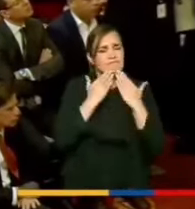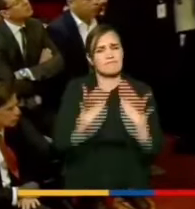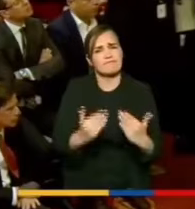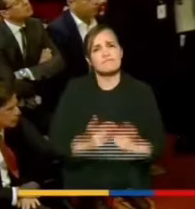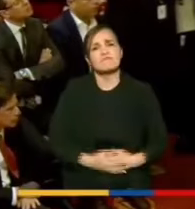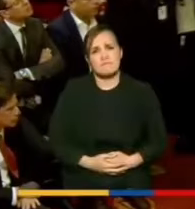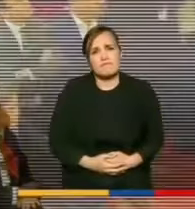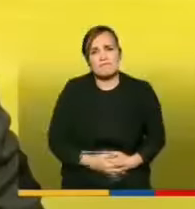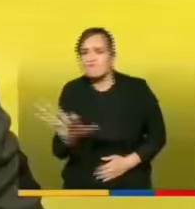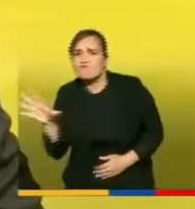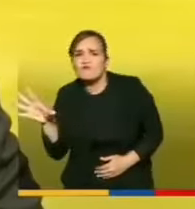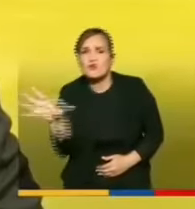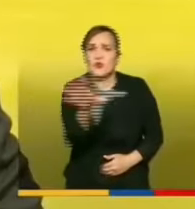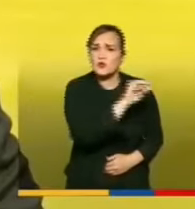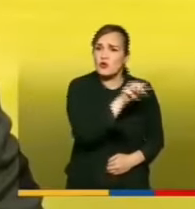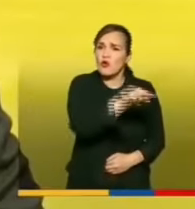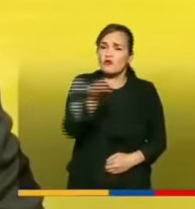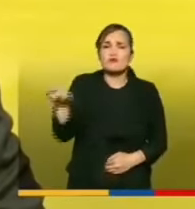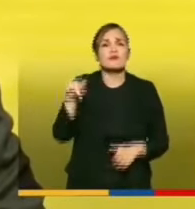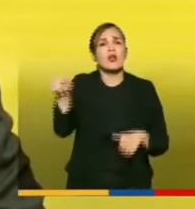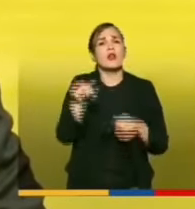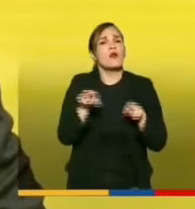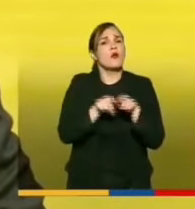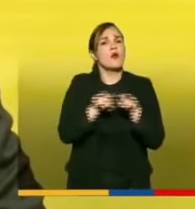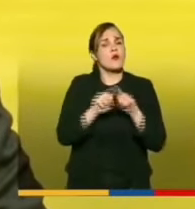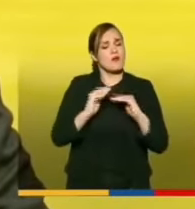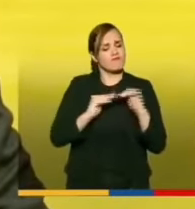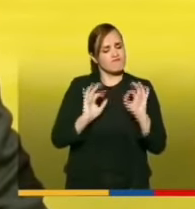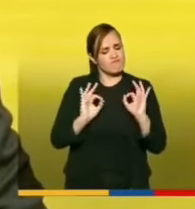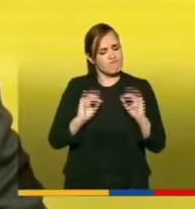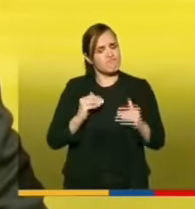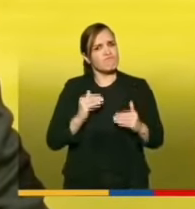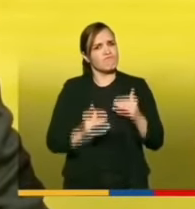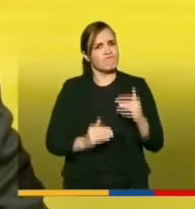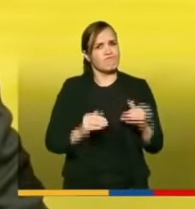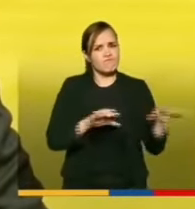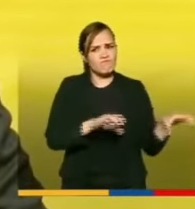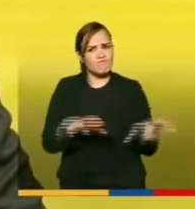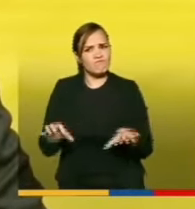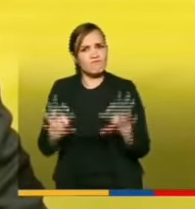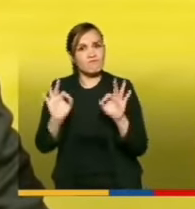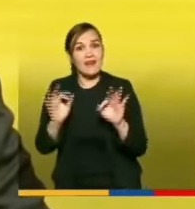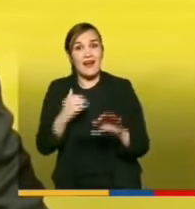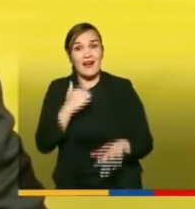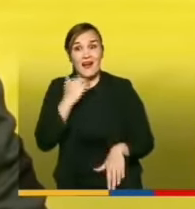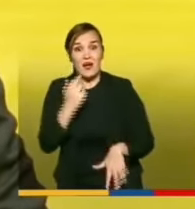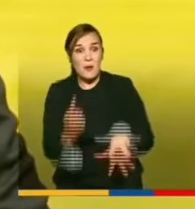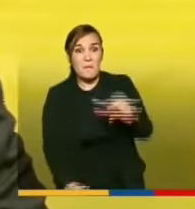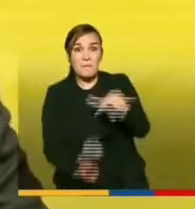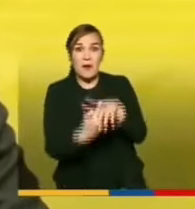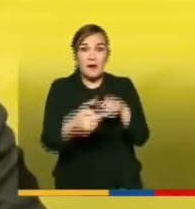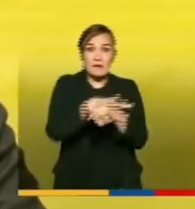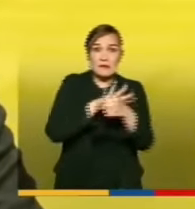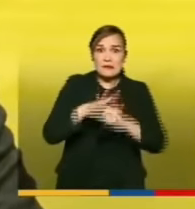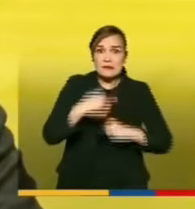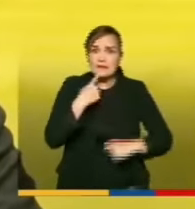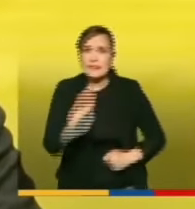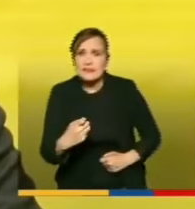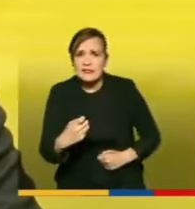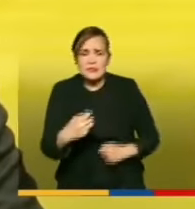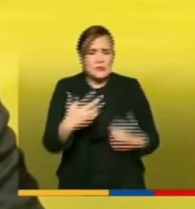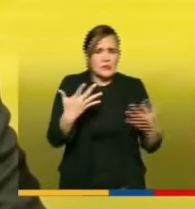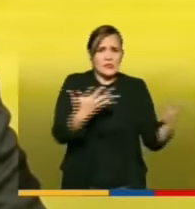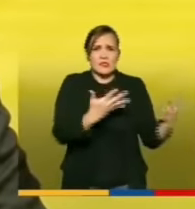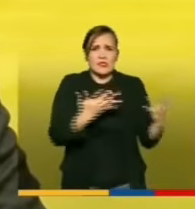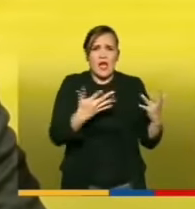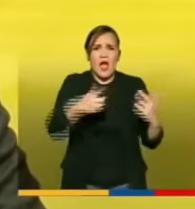salieron con prudencia a enfrentar los momentos difíciles a entender que